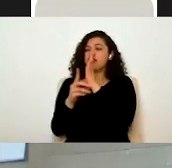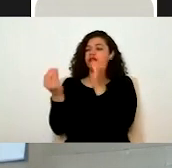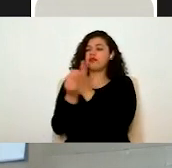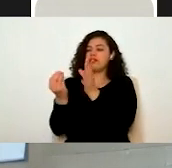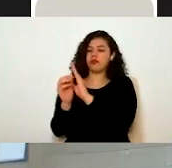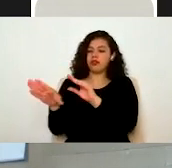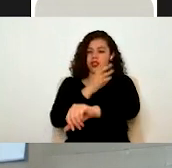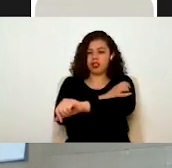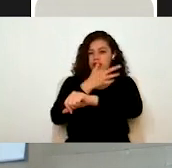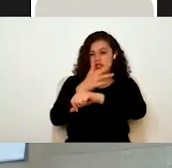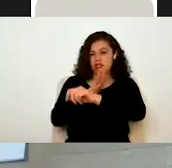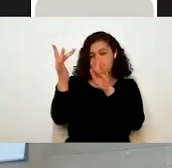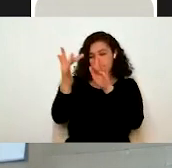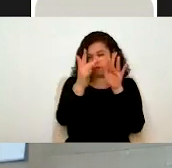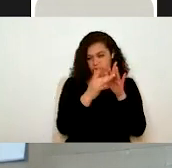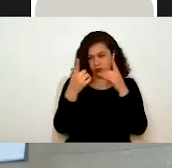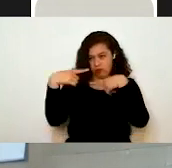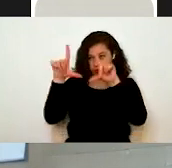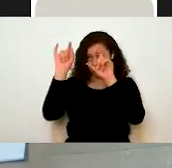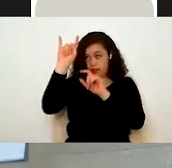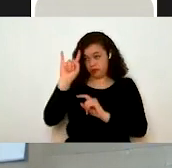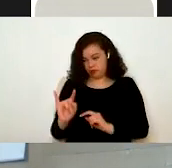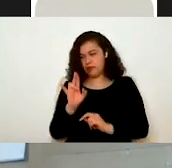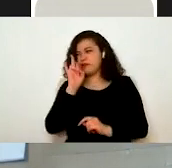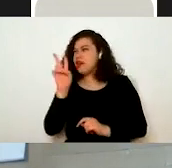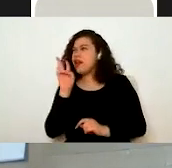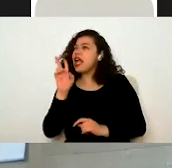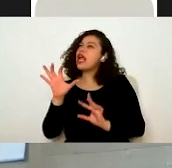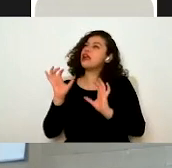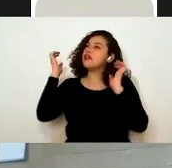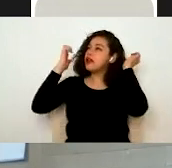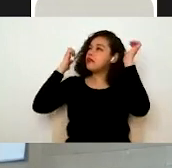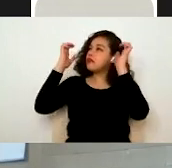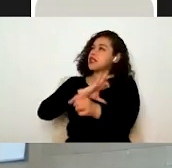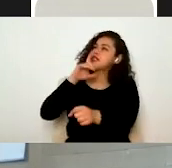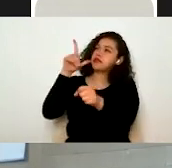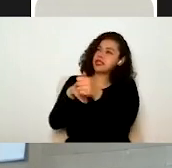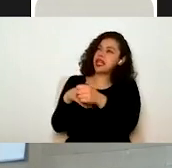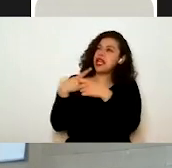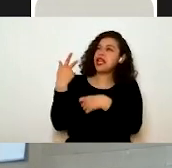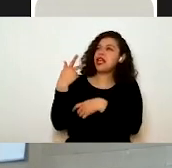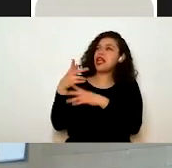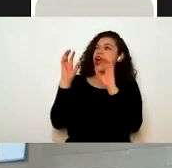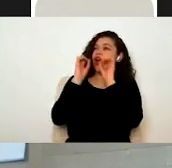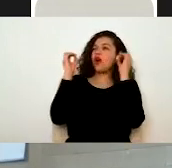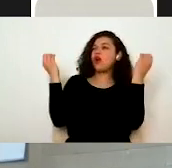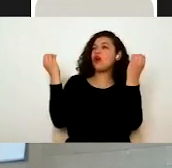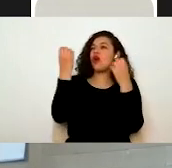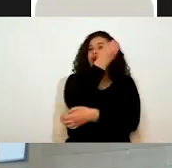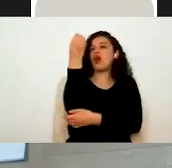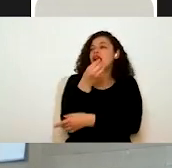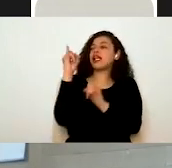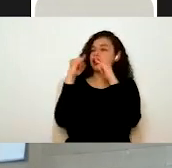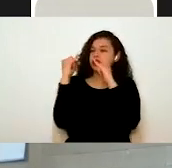Coordinación de Vinculación, así como eventos especiales organizados por las instituciones, nuestros